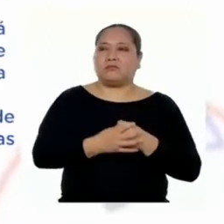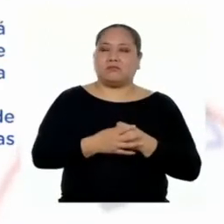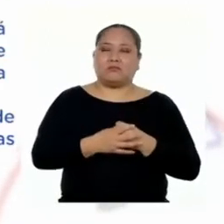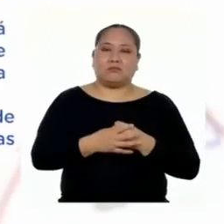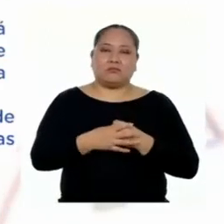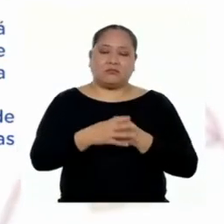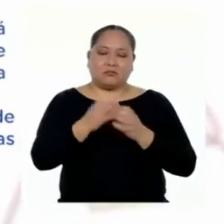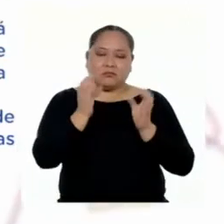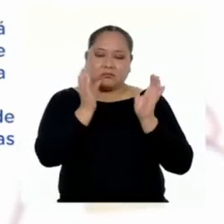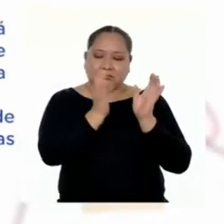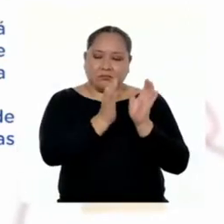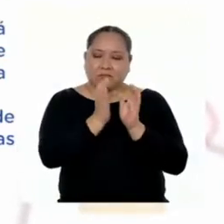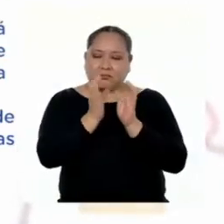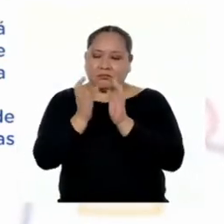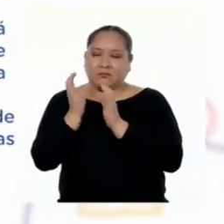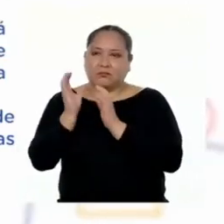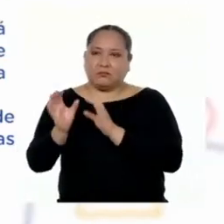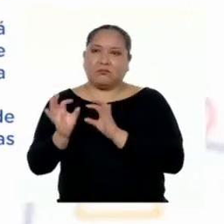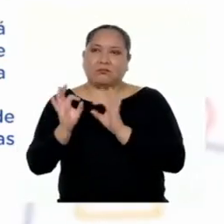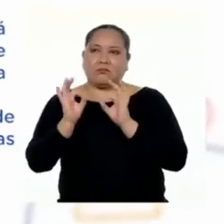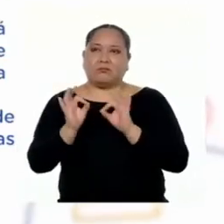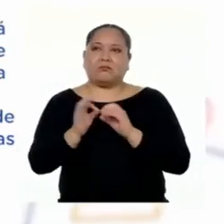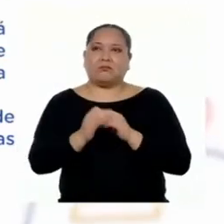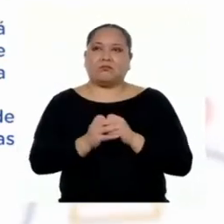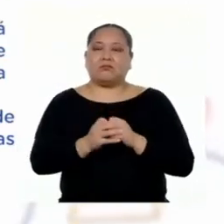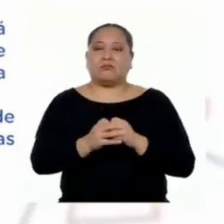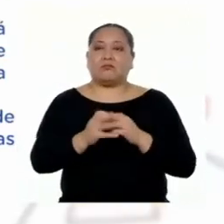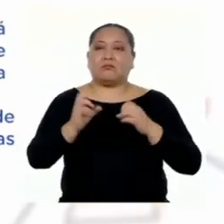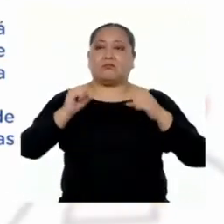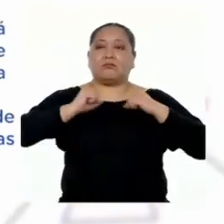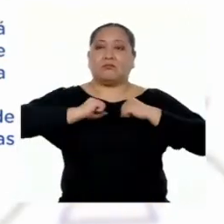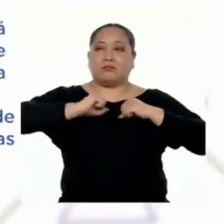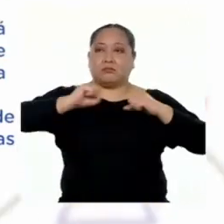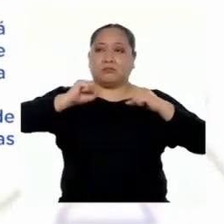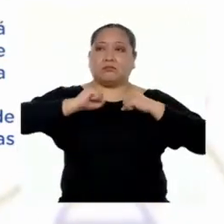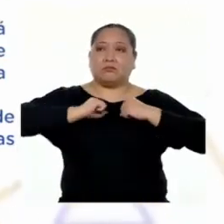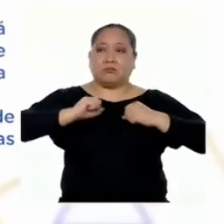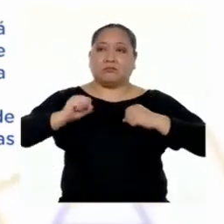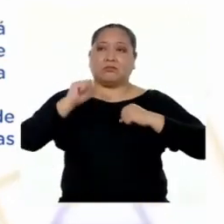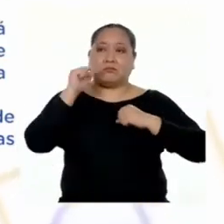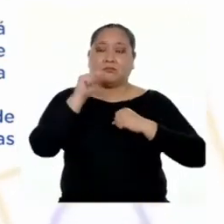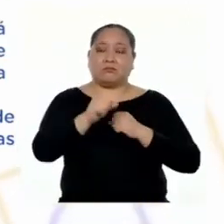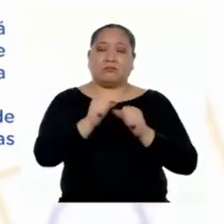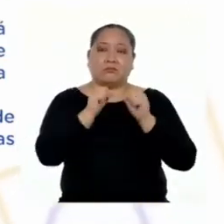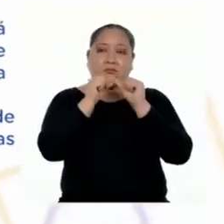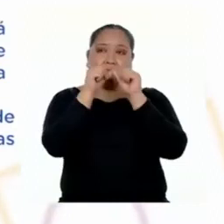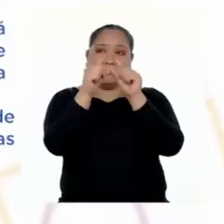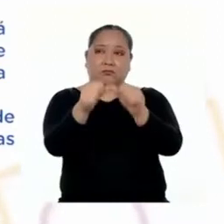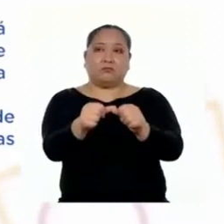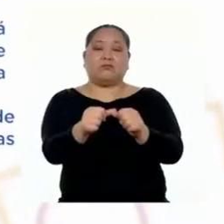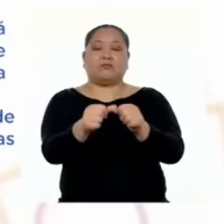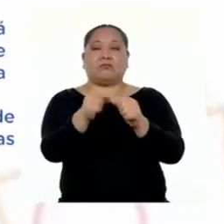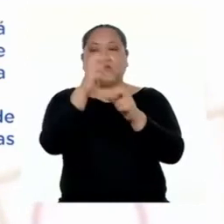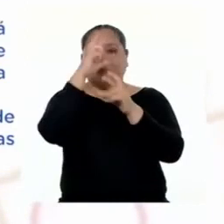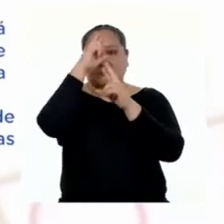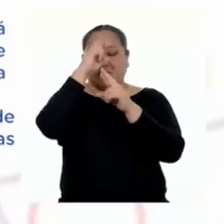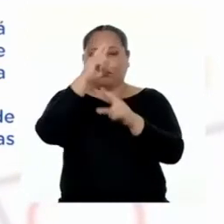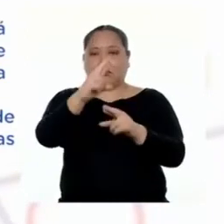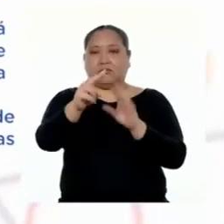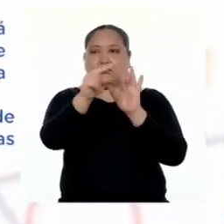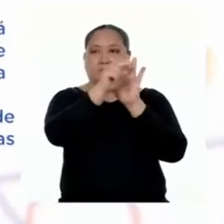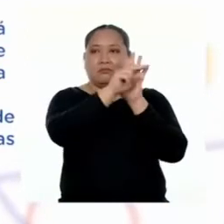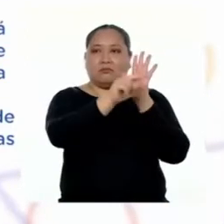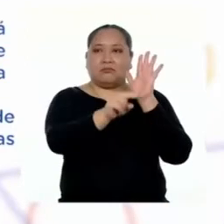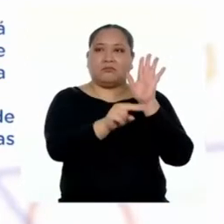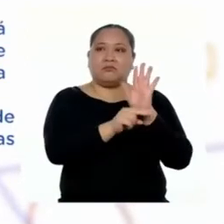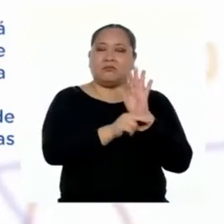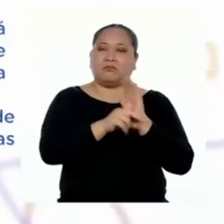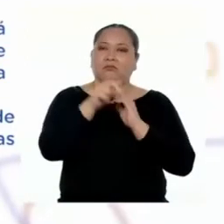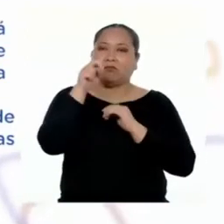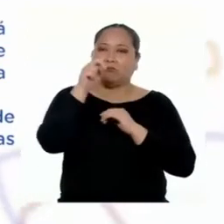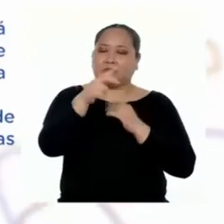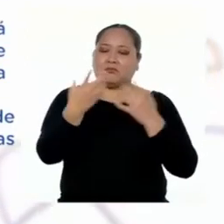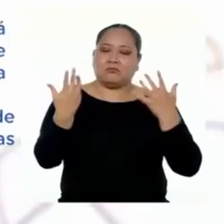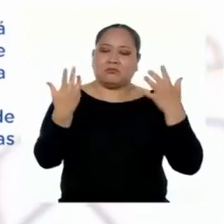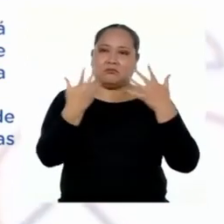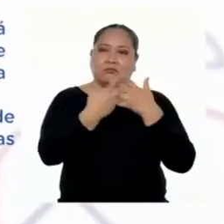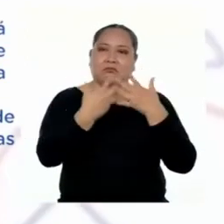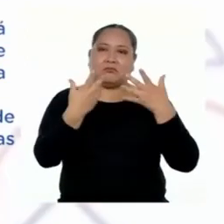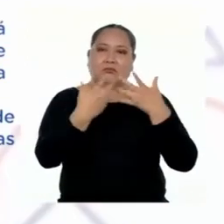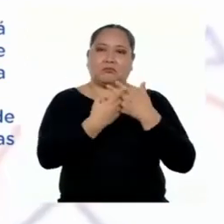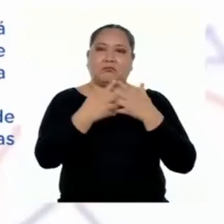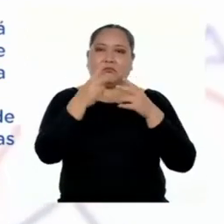en cantidades apropiadas y realiza actividad física de manera constante cumpliendo con las normas están